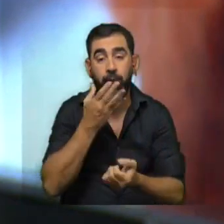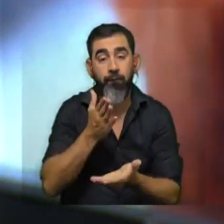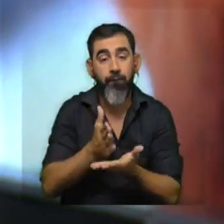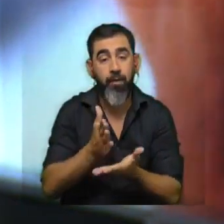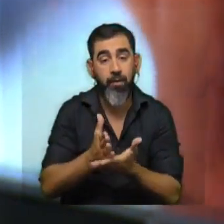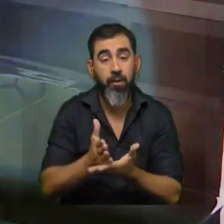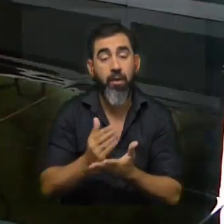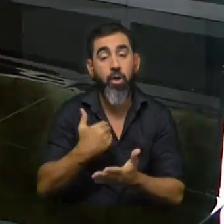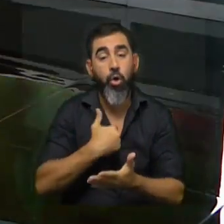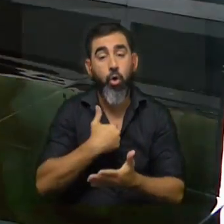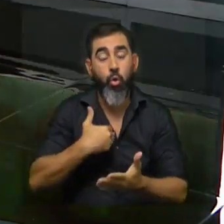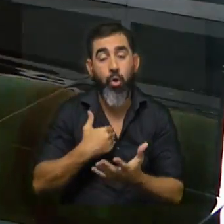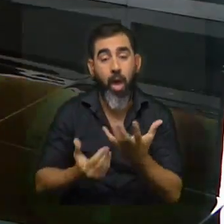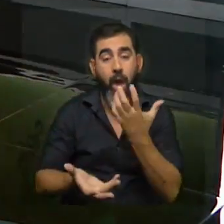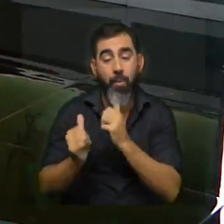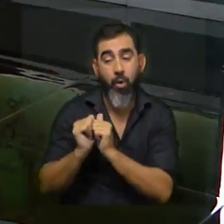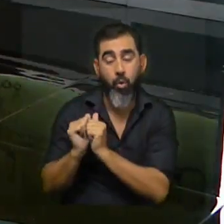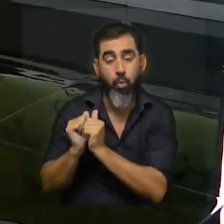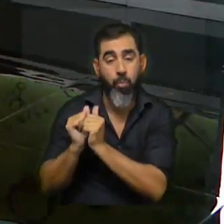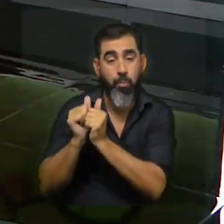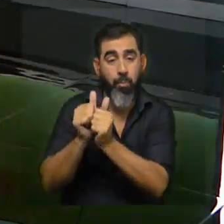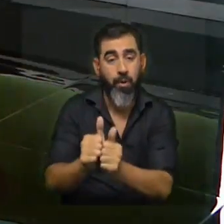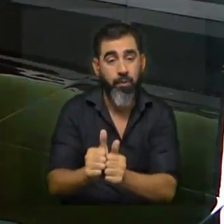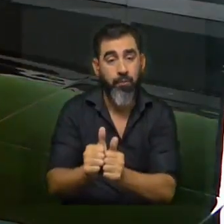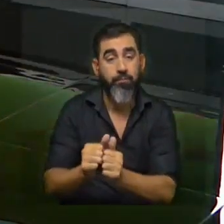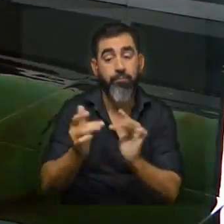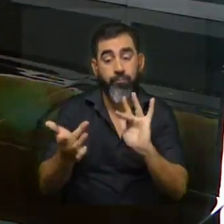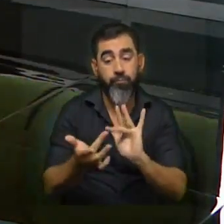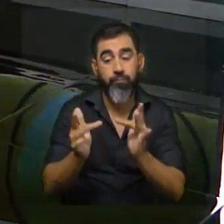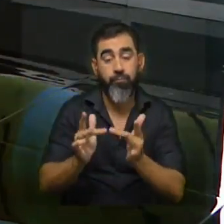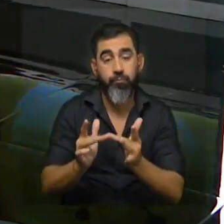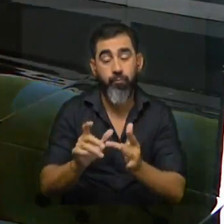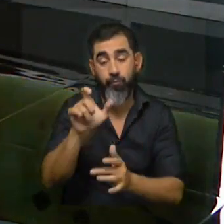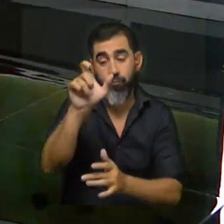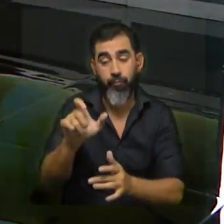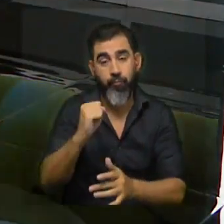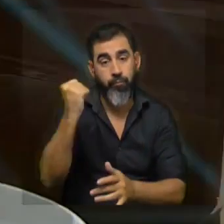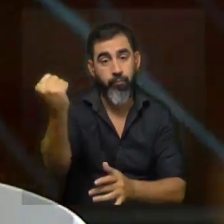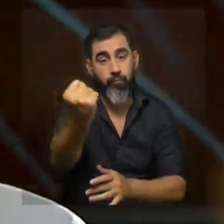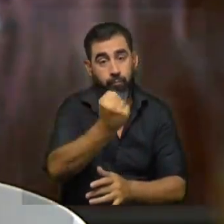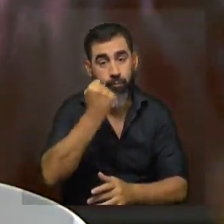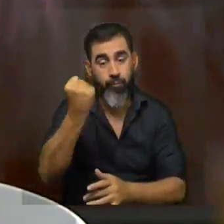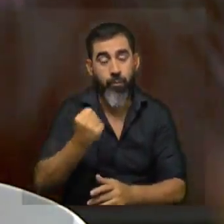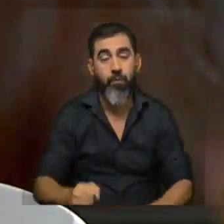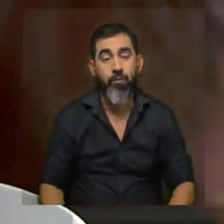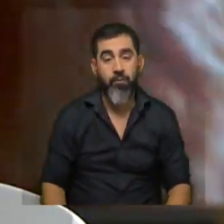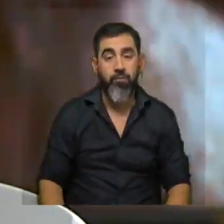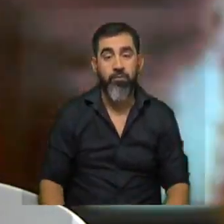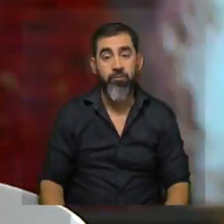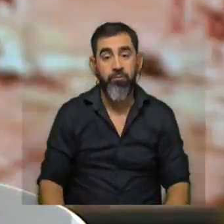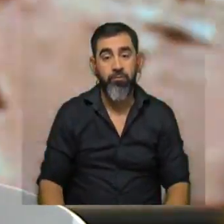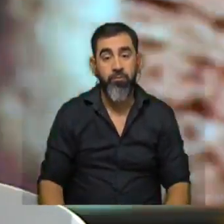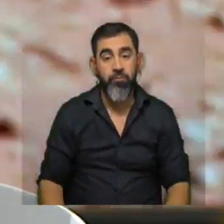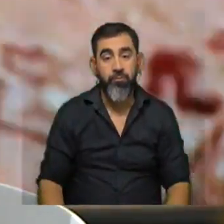rol del gato como animal de compañía y también en el vínculo con el humano es fundamental en ese sentido sí exactamente en realidad nosotros